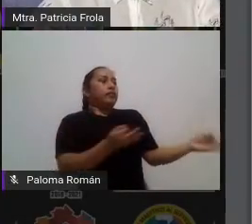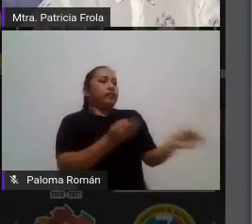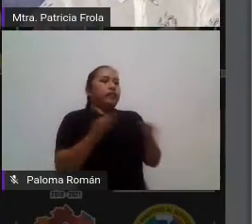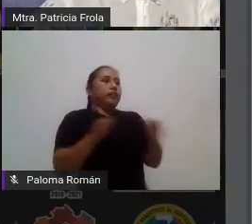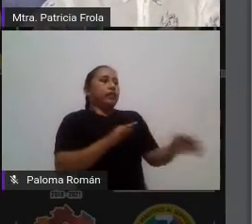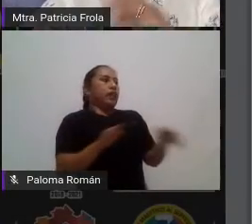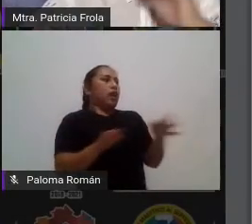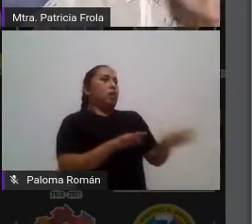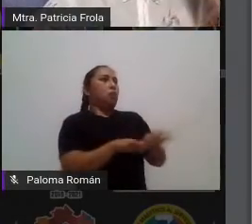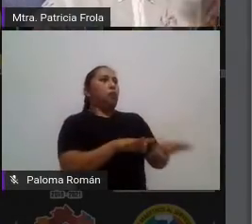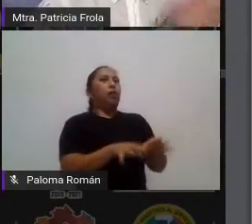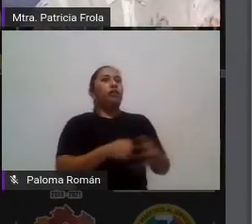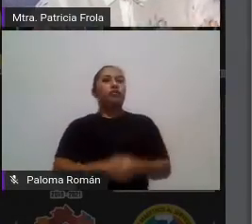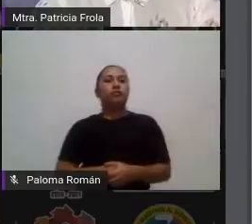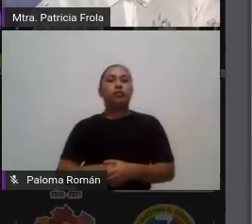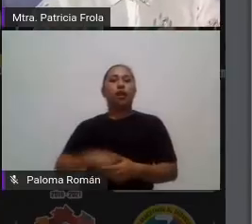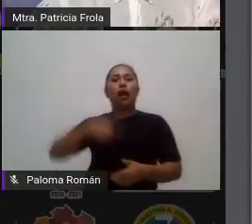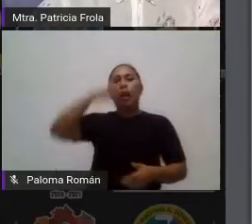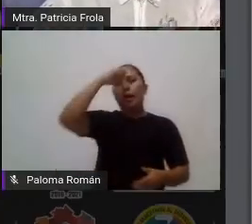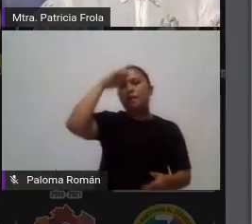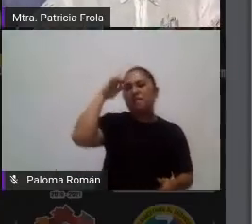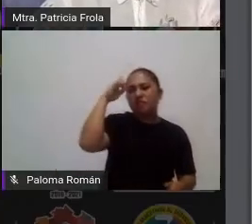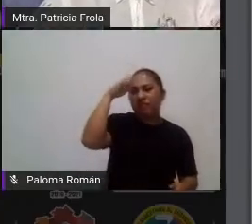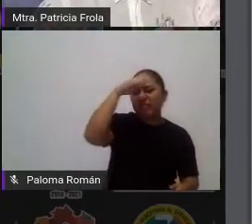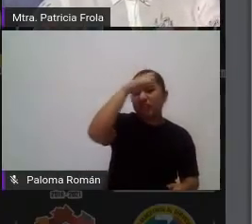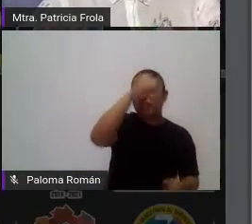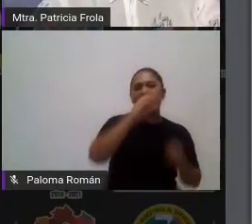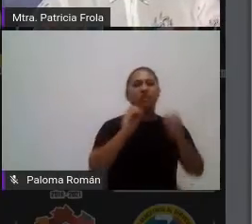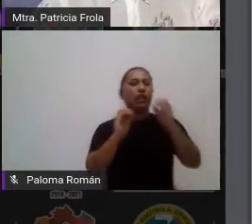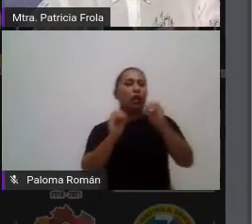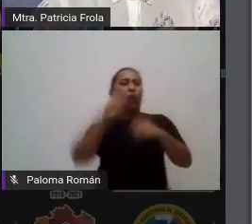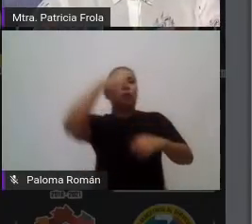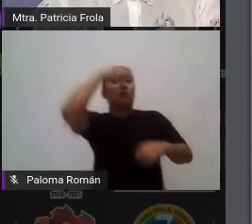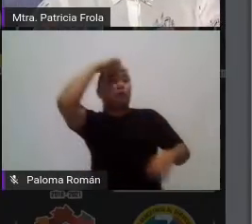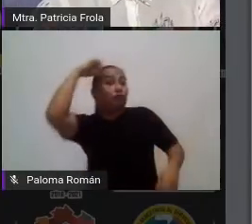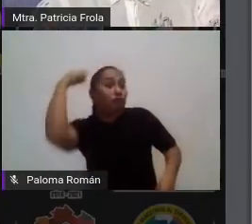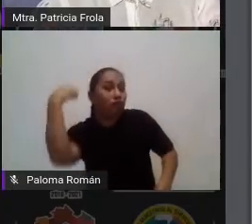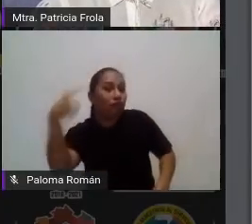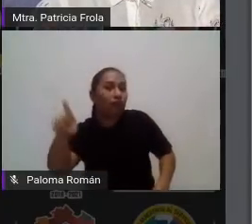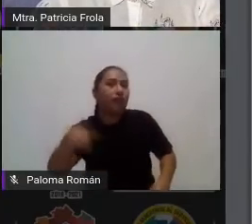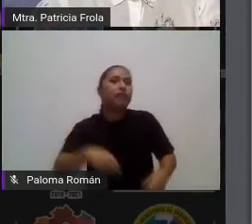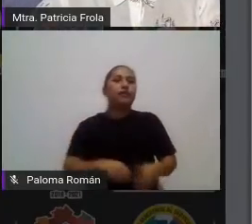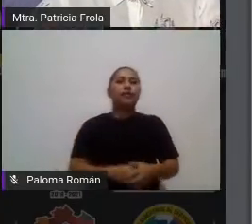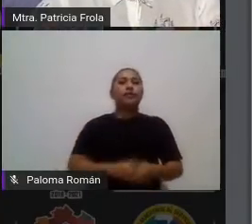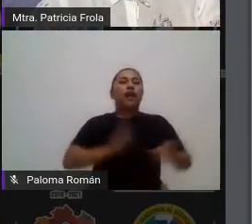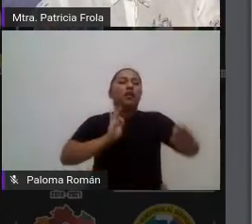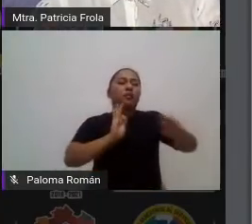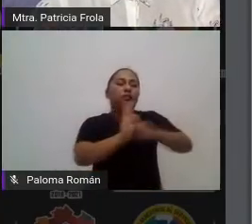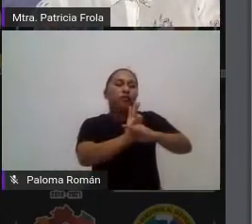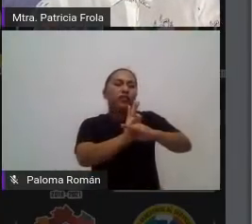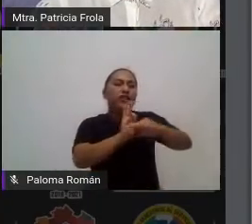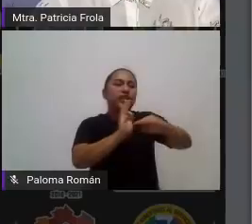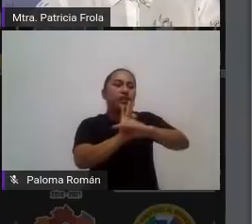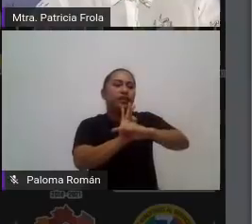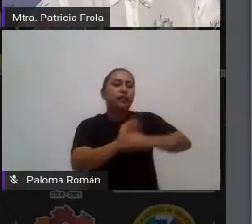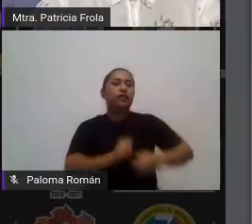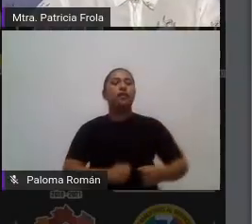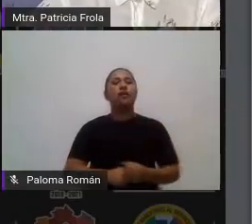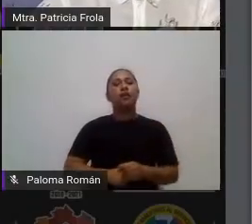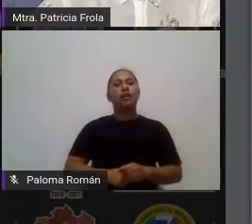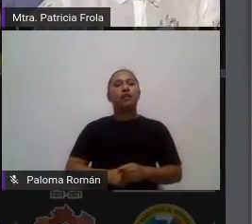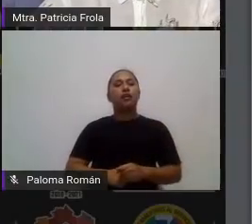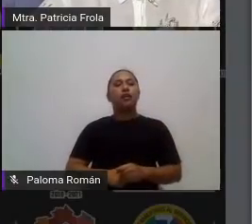se les hace definitivamente algo inalcanzable sí maestro yo sé las barreras aquí generalmente son de índole